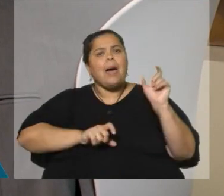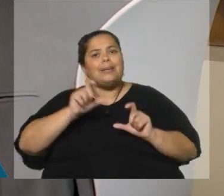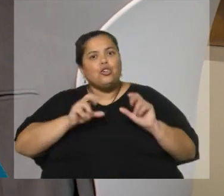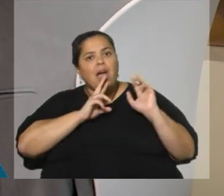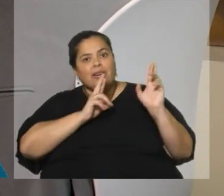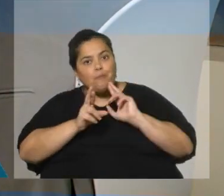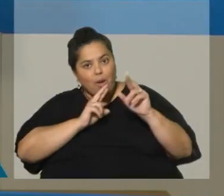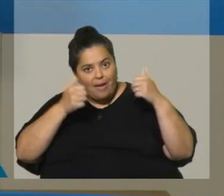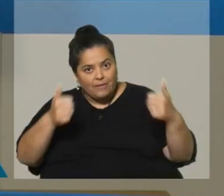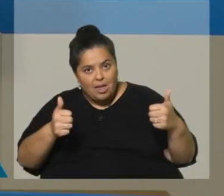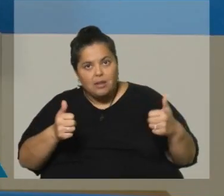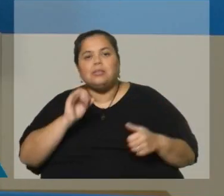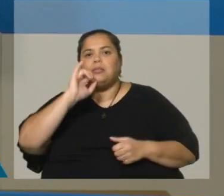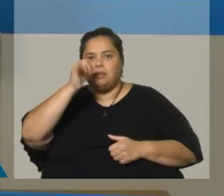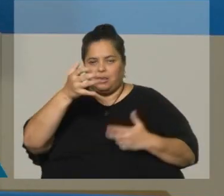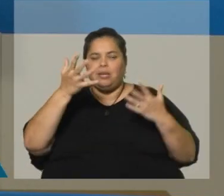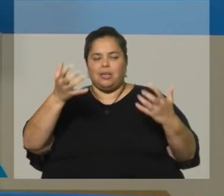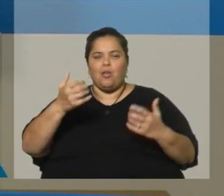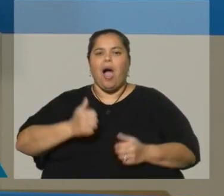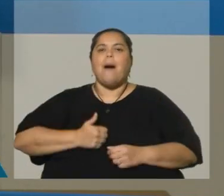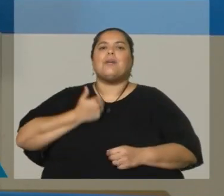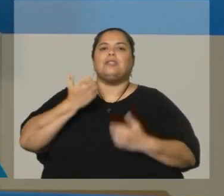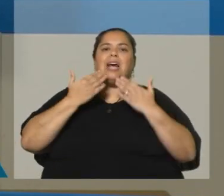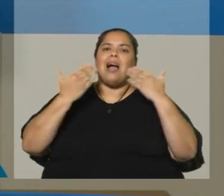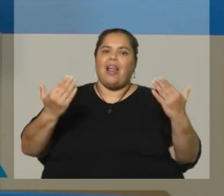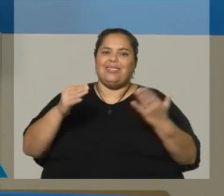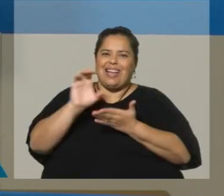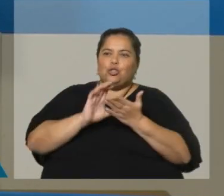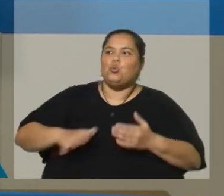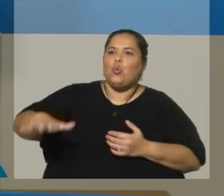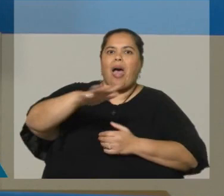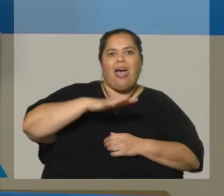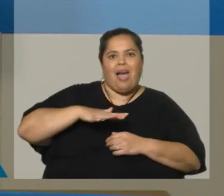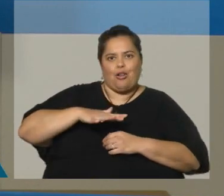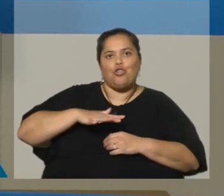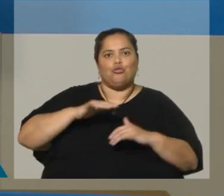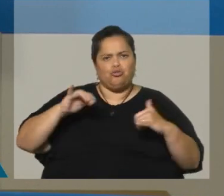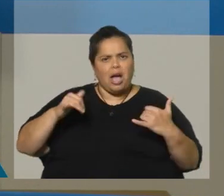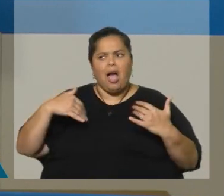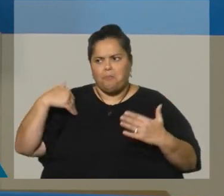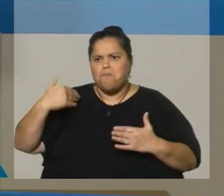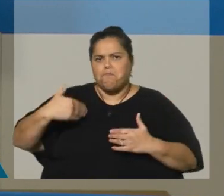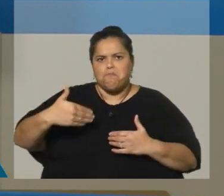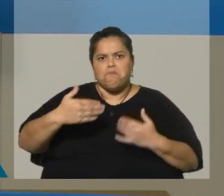va muy bien y quiero aprovechar a agradecer a la ciudadanía. Ha sido realmente